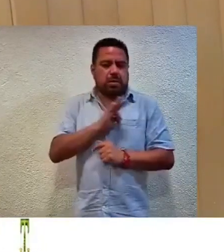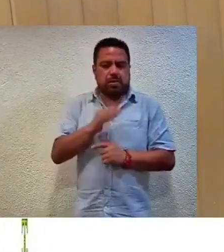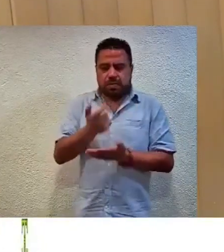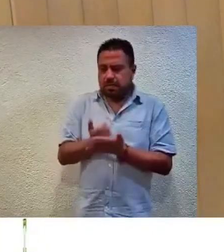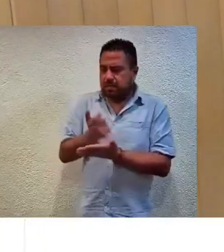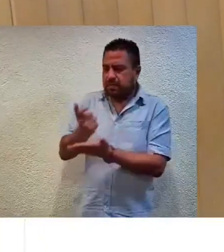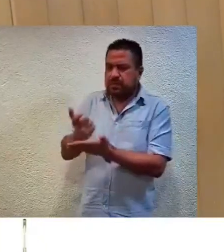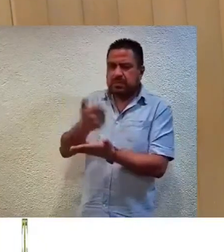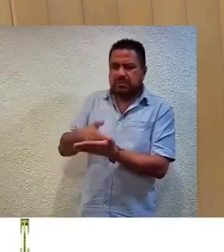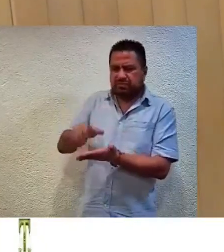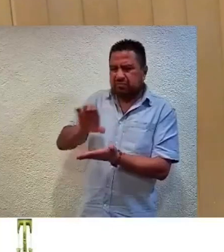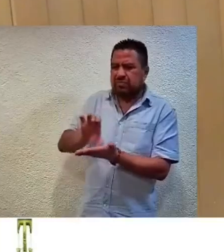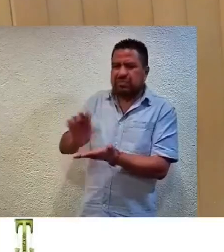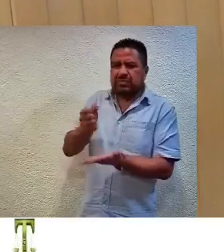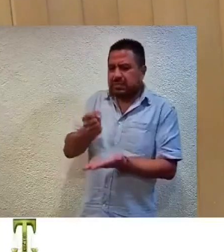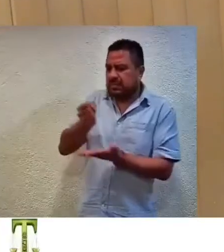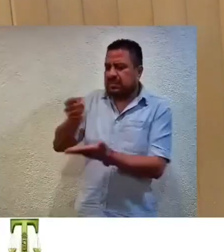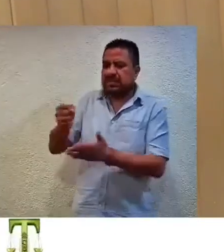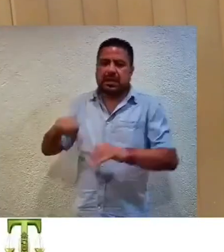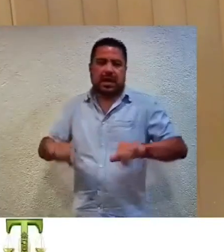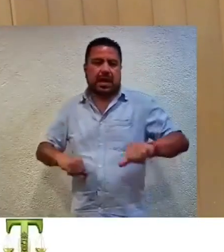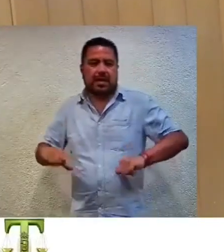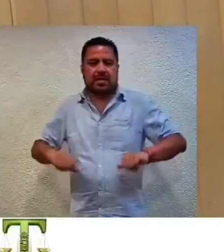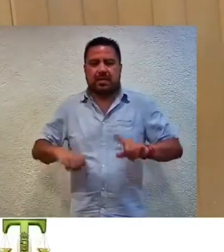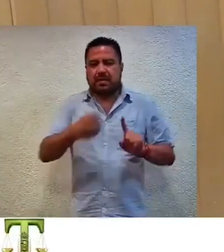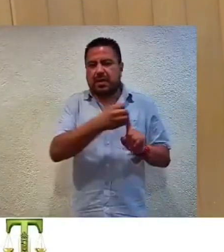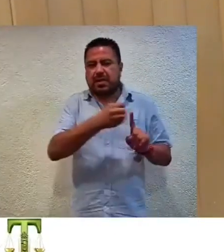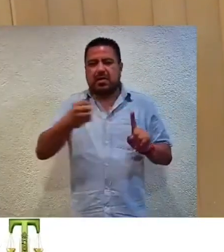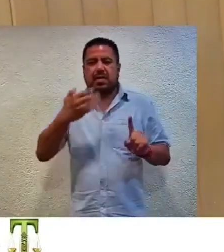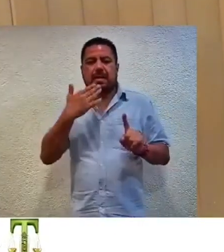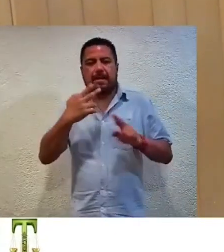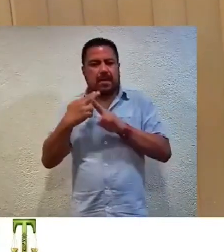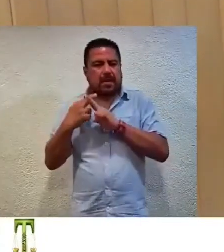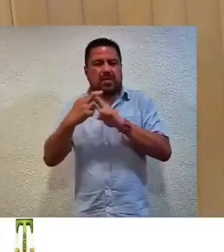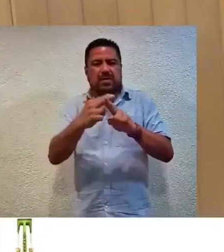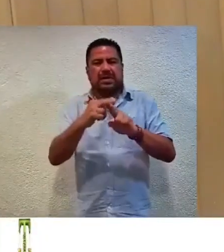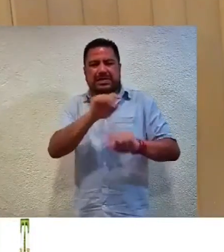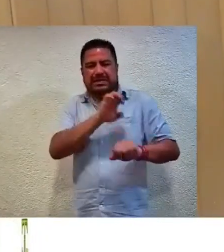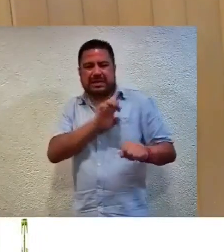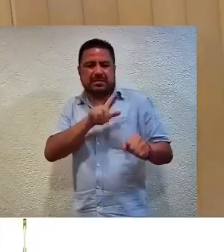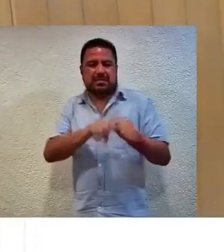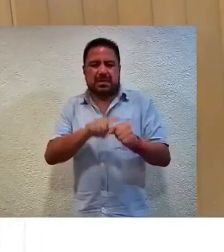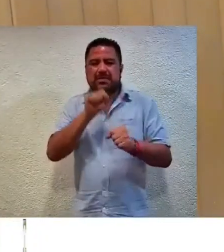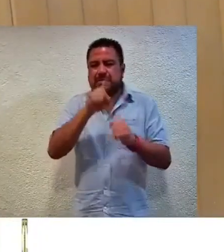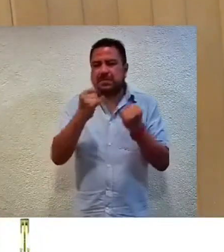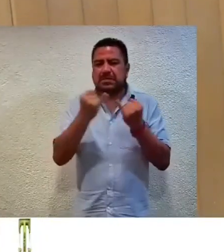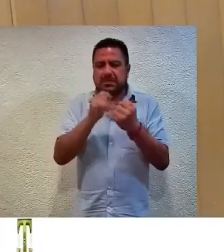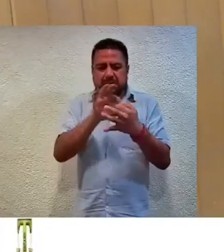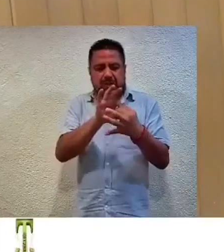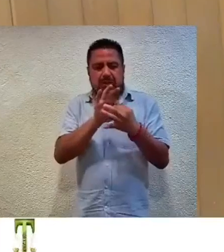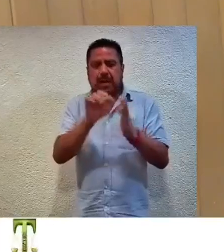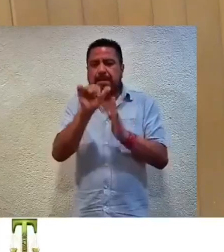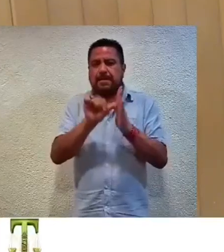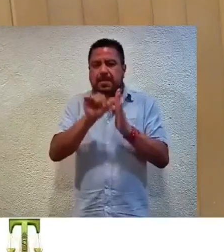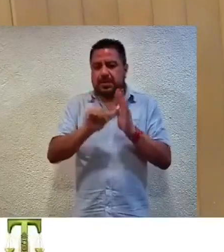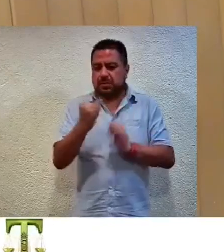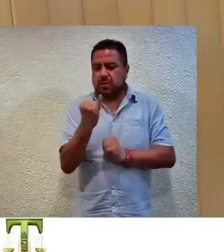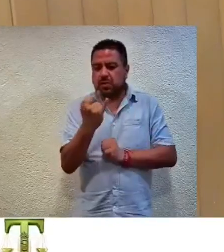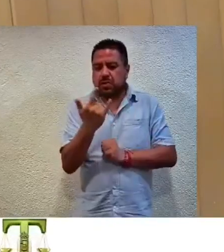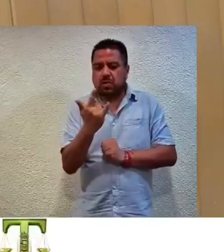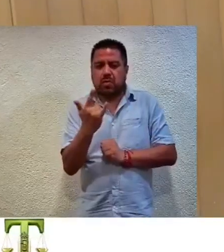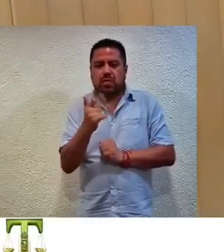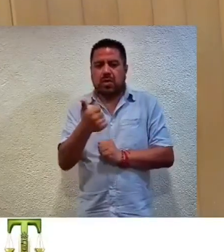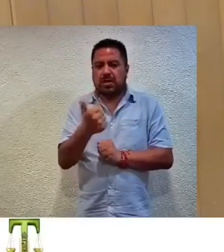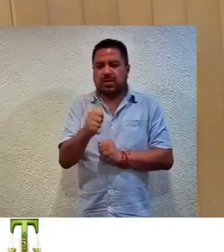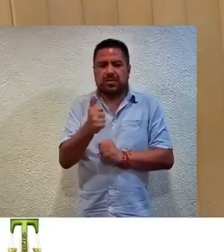adeudo de las prerrogativas por concepto de actividades ordinarias permanentes y actividades específicas correspondientes a los meses de junio, julio